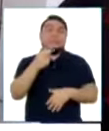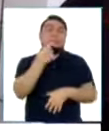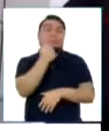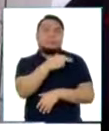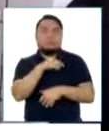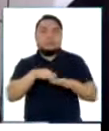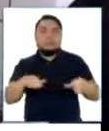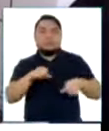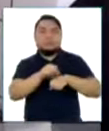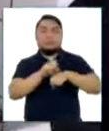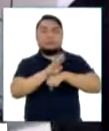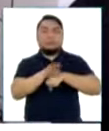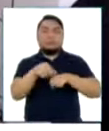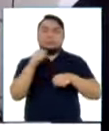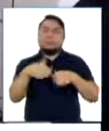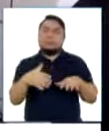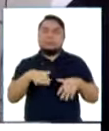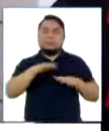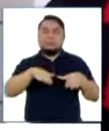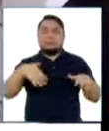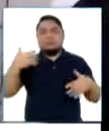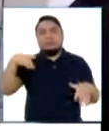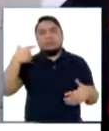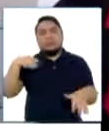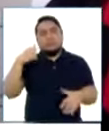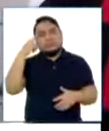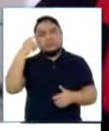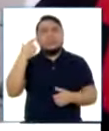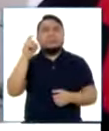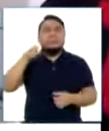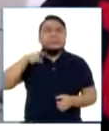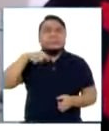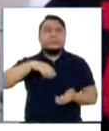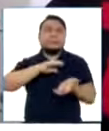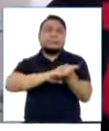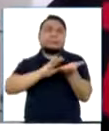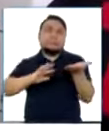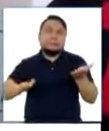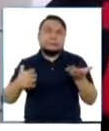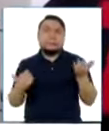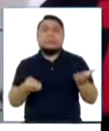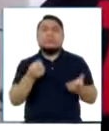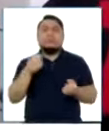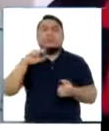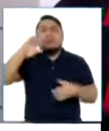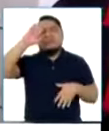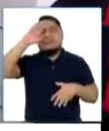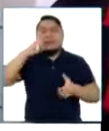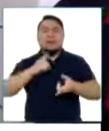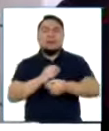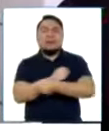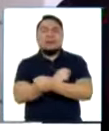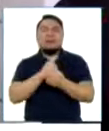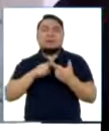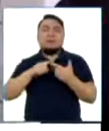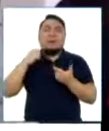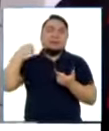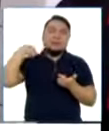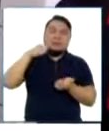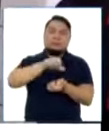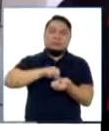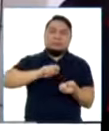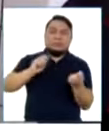pacientes quirúrgicos de alta complejidad, niños que necesitan tratamiento para leucemia, trasplante de